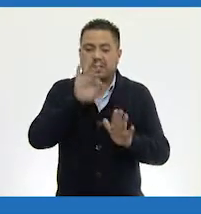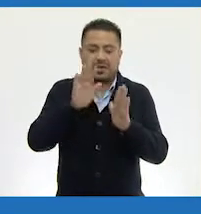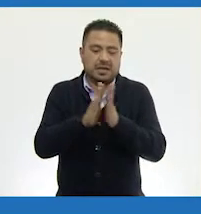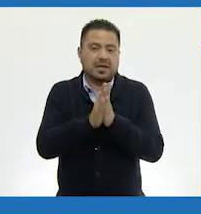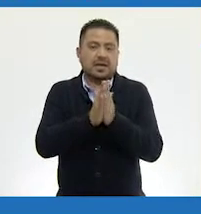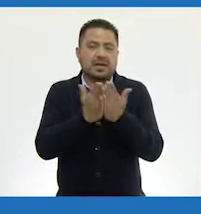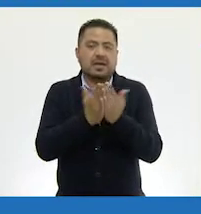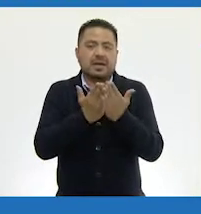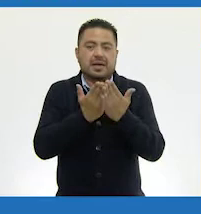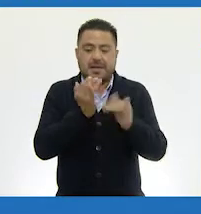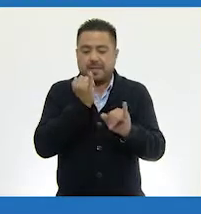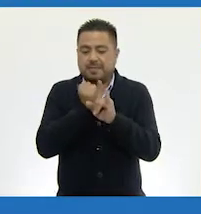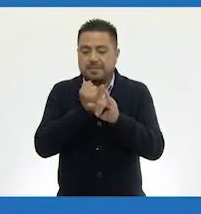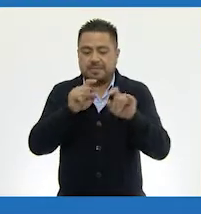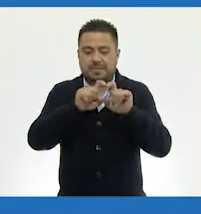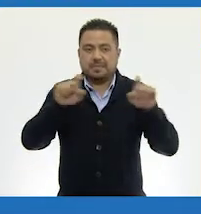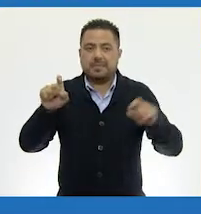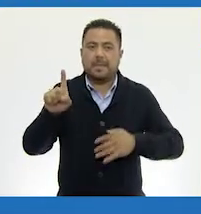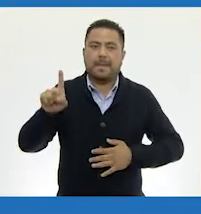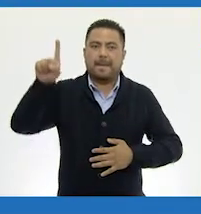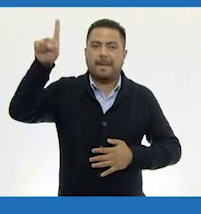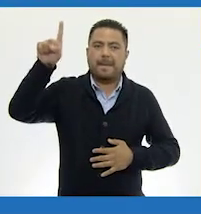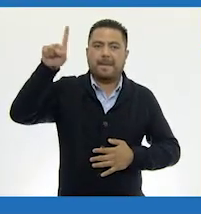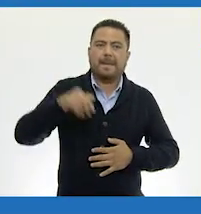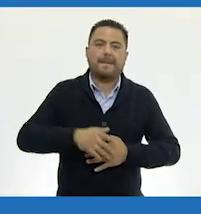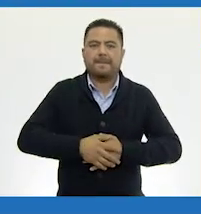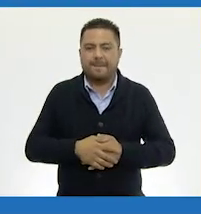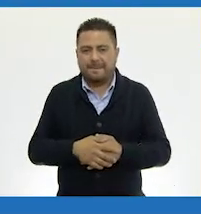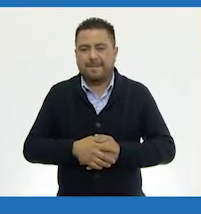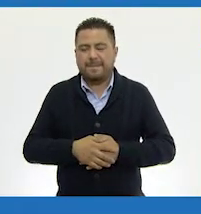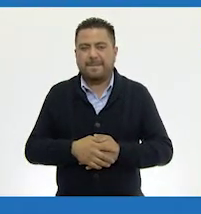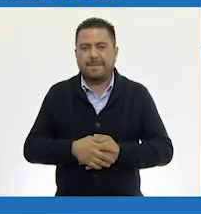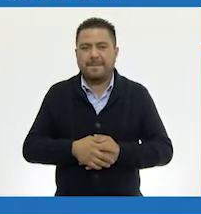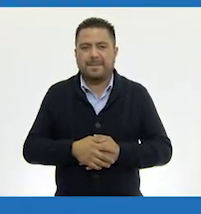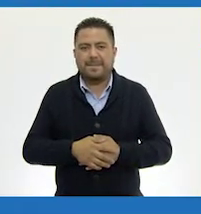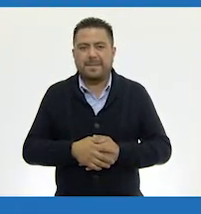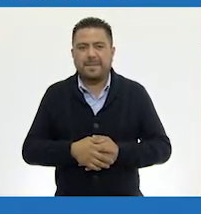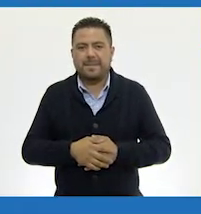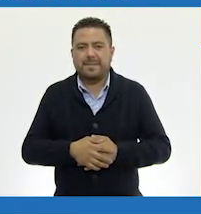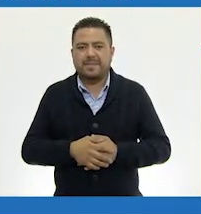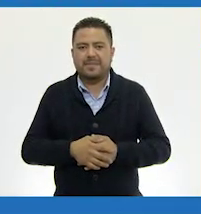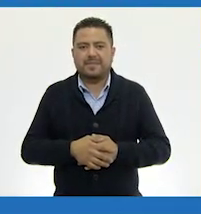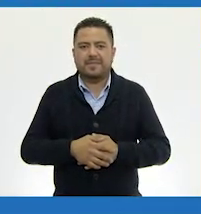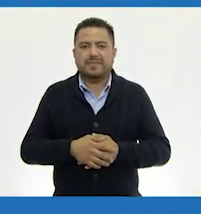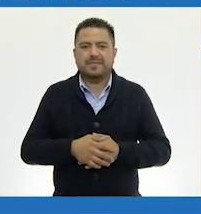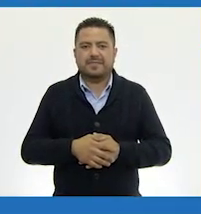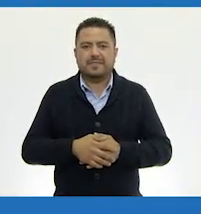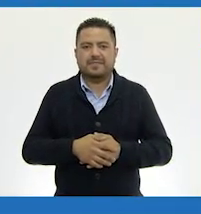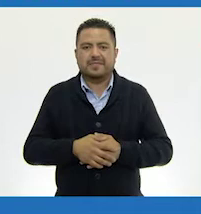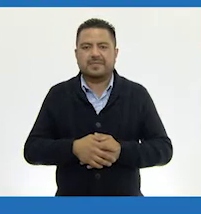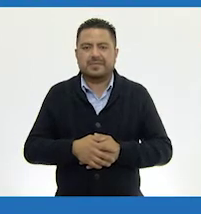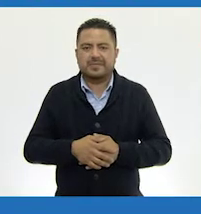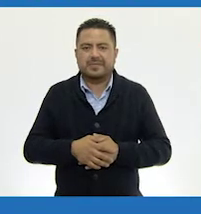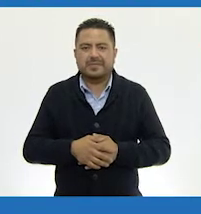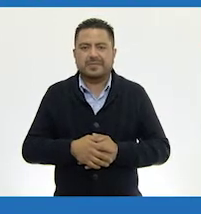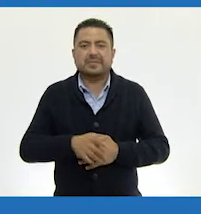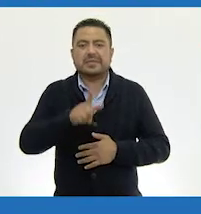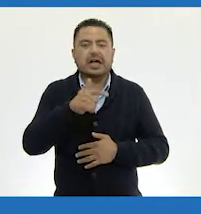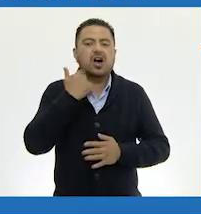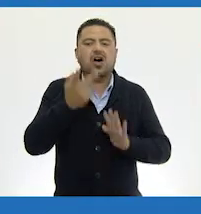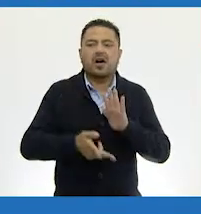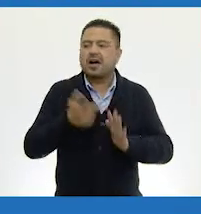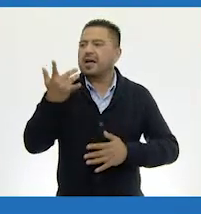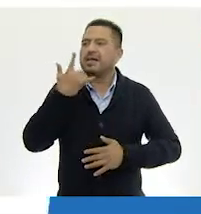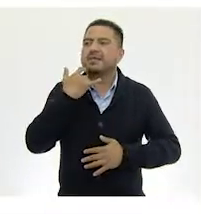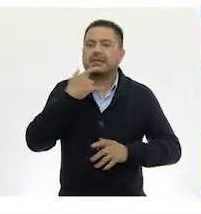libros de texto en la página conaliteg.cep.gov.mx. Si quieres